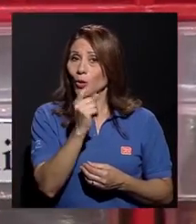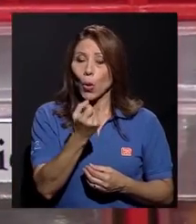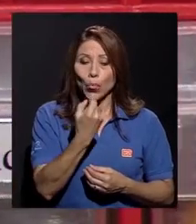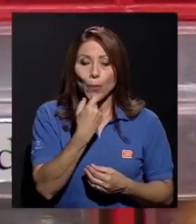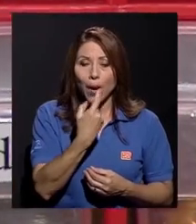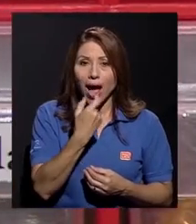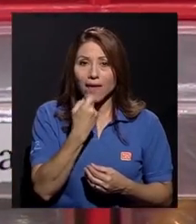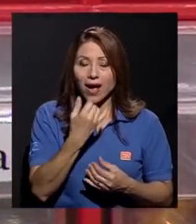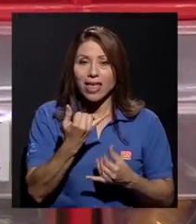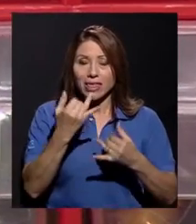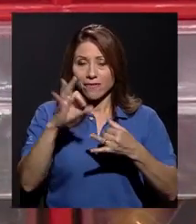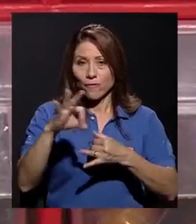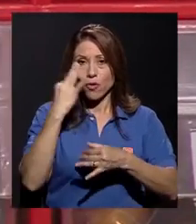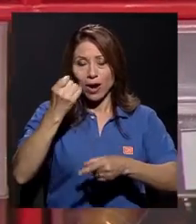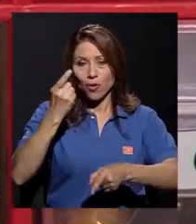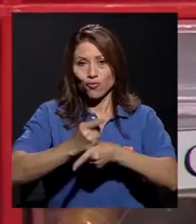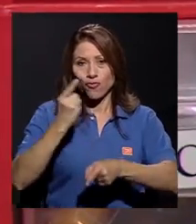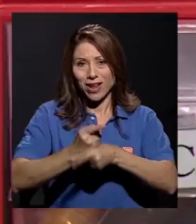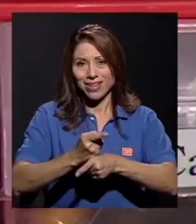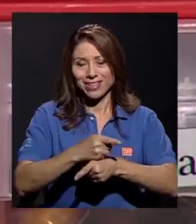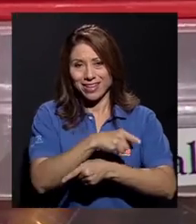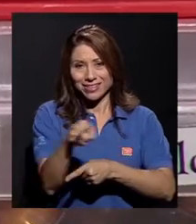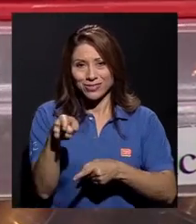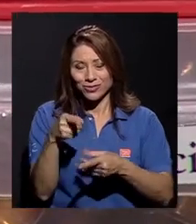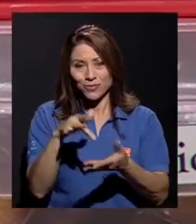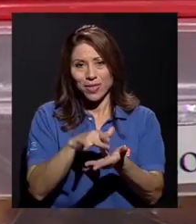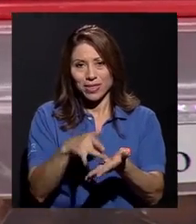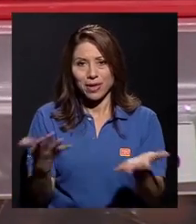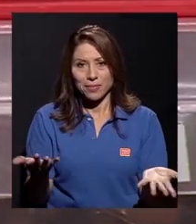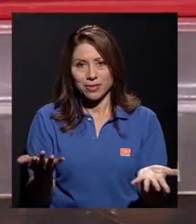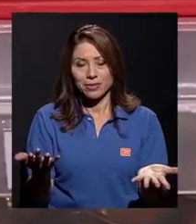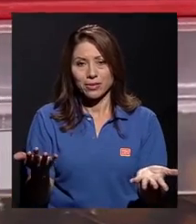que tiene que ser, digamos, esos medicamentos en específico.